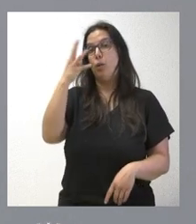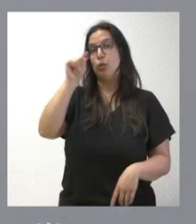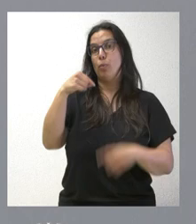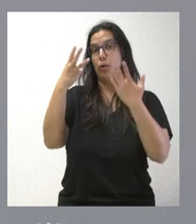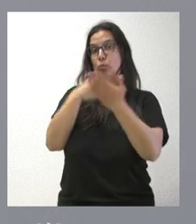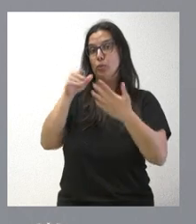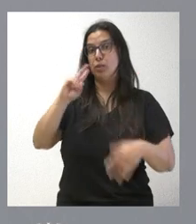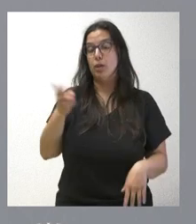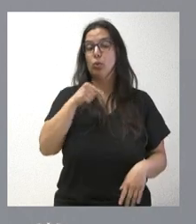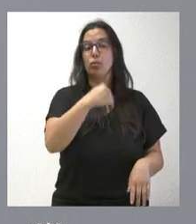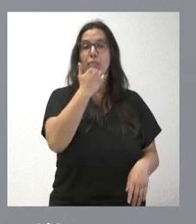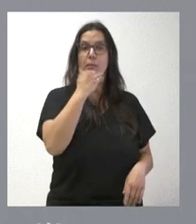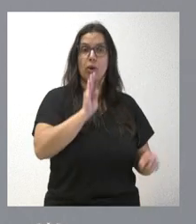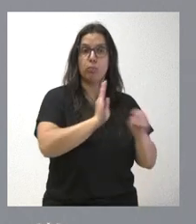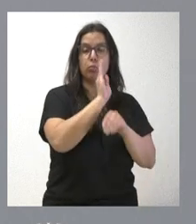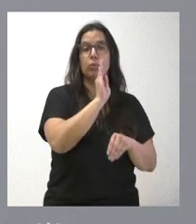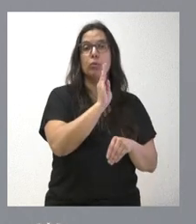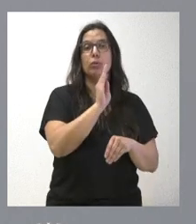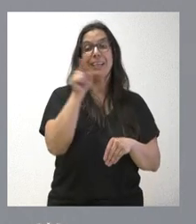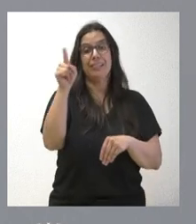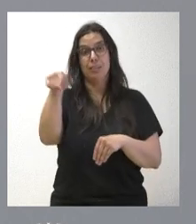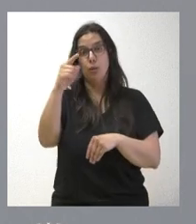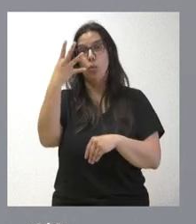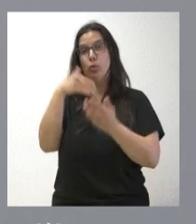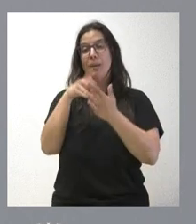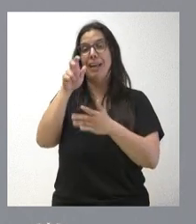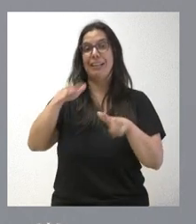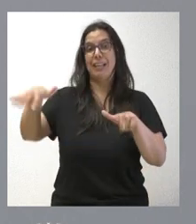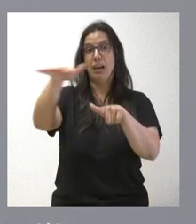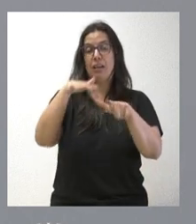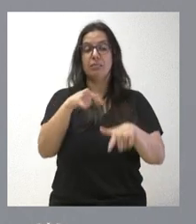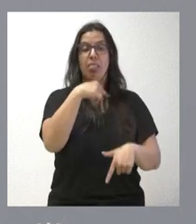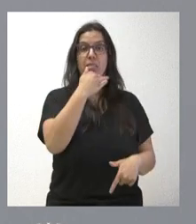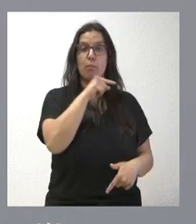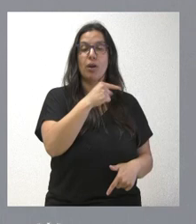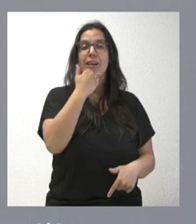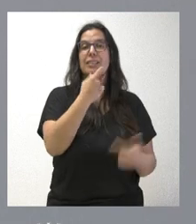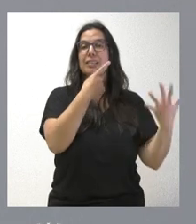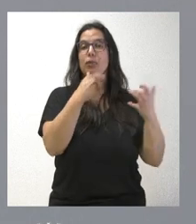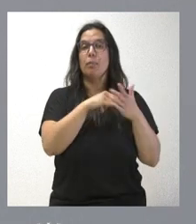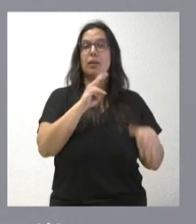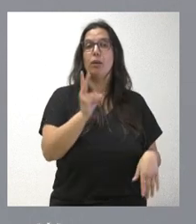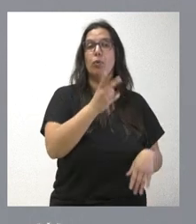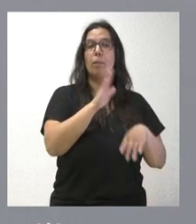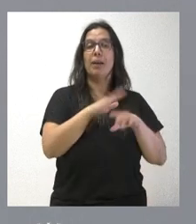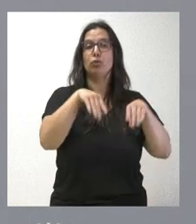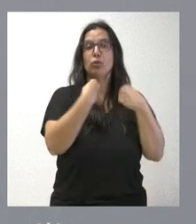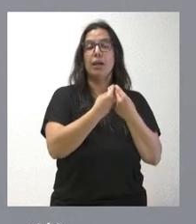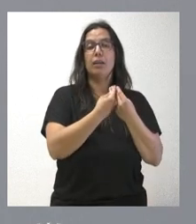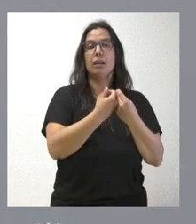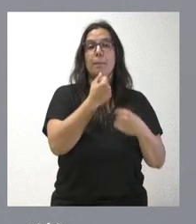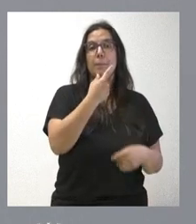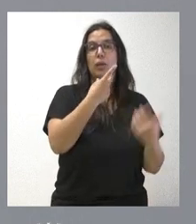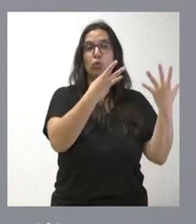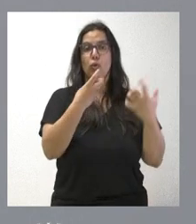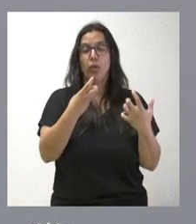de euros para 4.000 hectáreas y, en el caso de Zamora, casi 600.000 euros para un total de 1